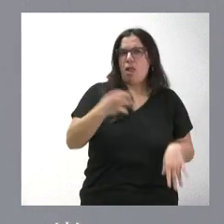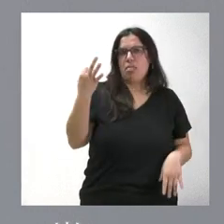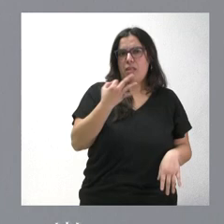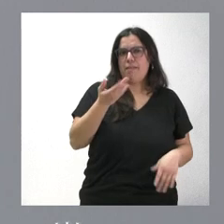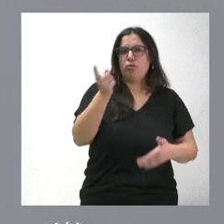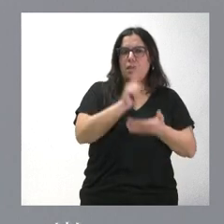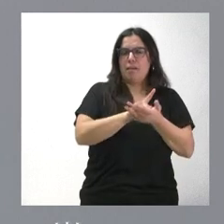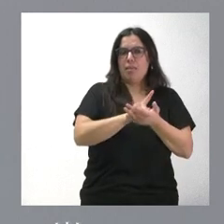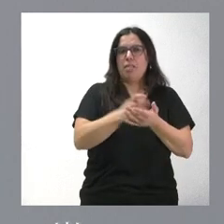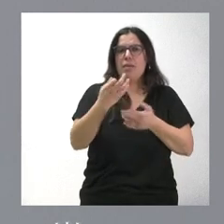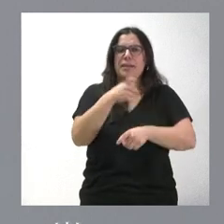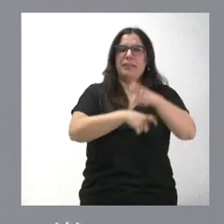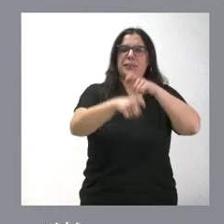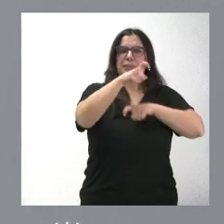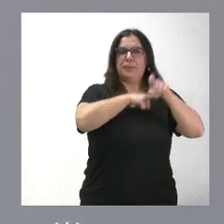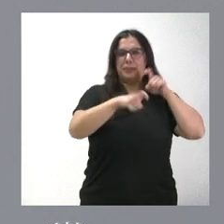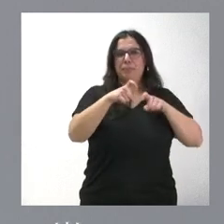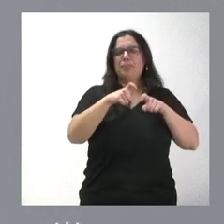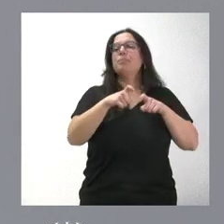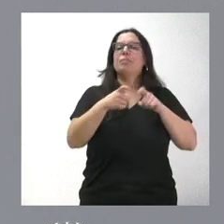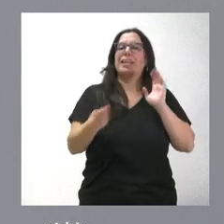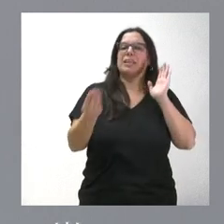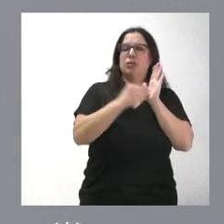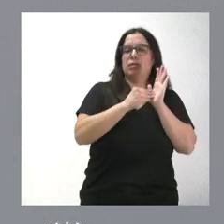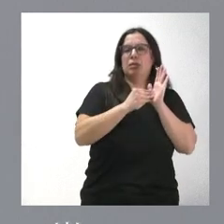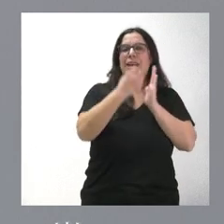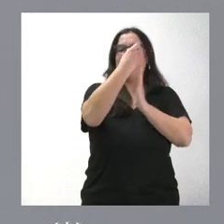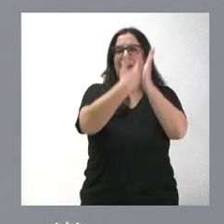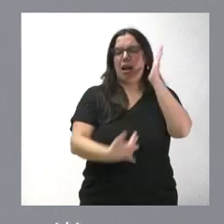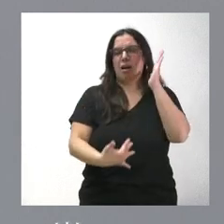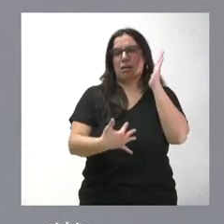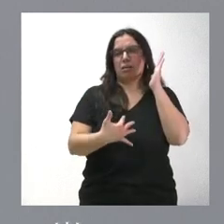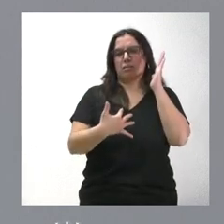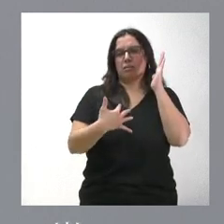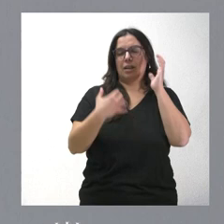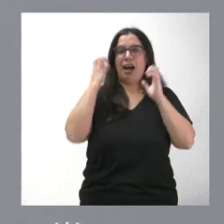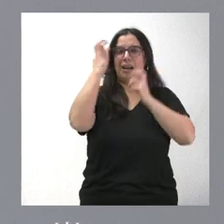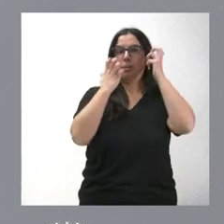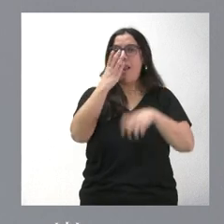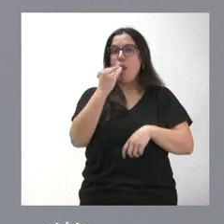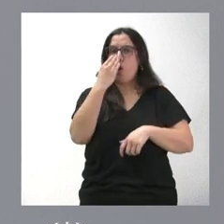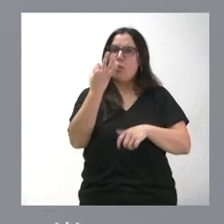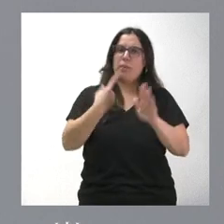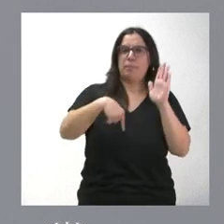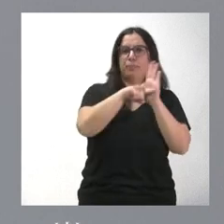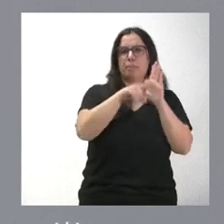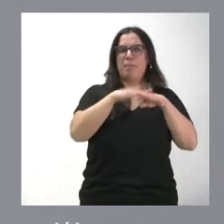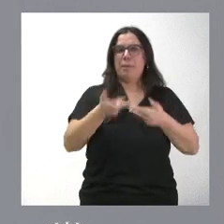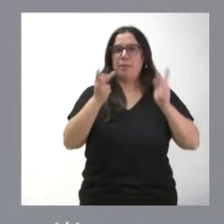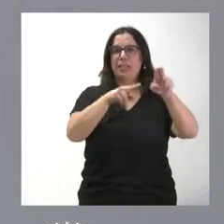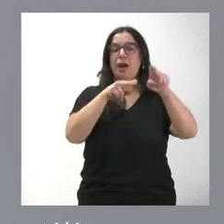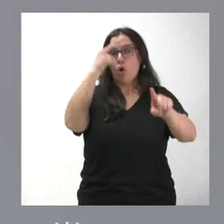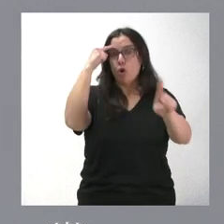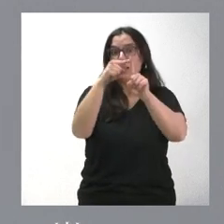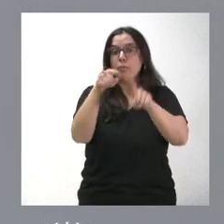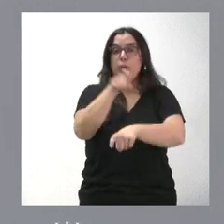retrotraerse la inclusión en el catálogo LESPRE de esta especie, es precisamente con el objetivo de volver